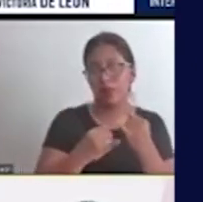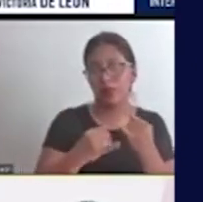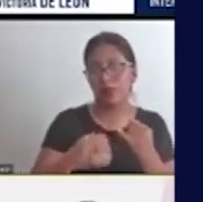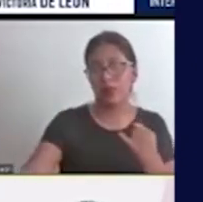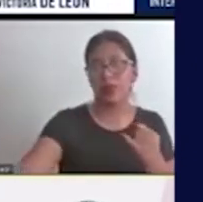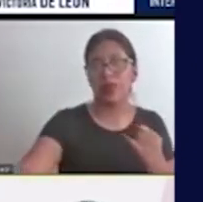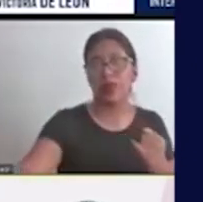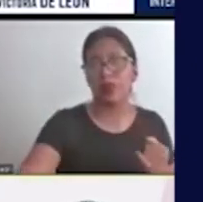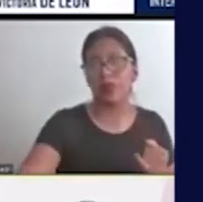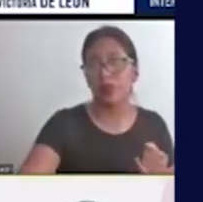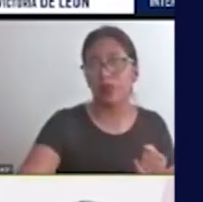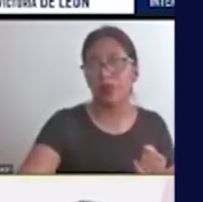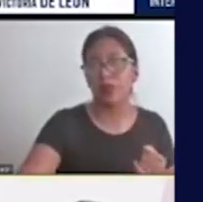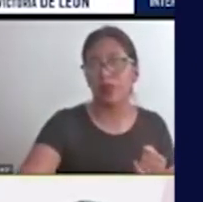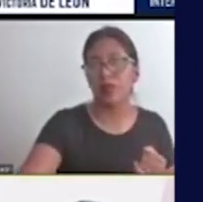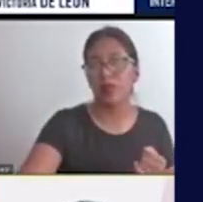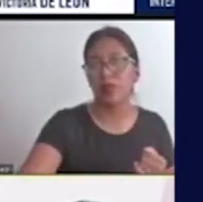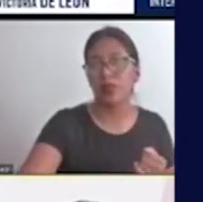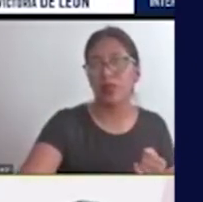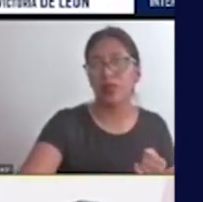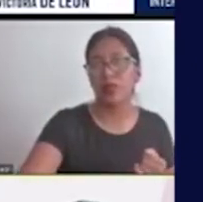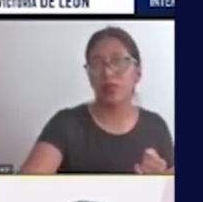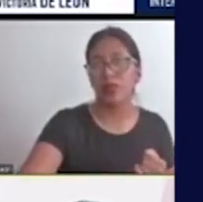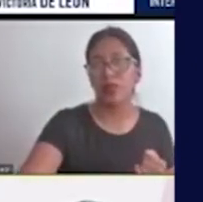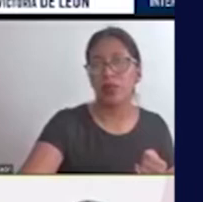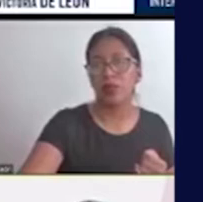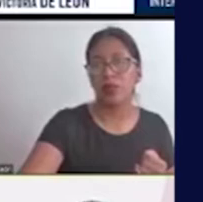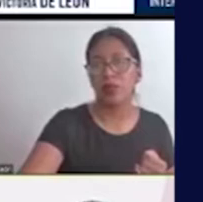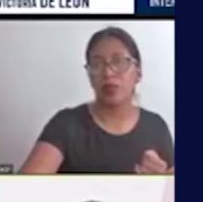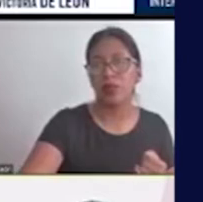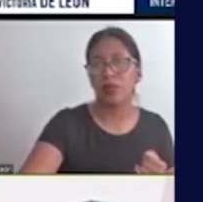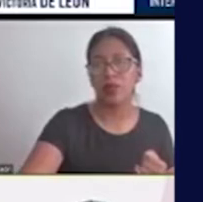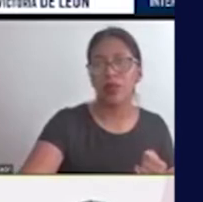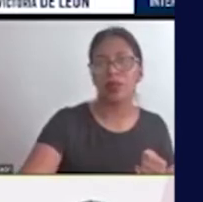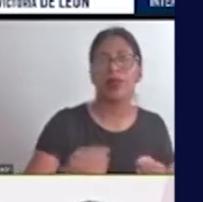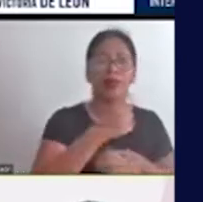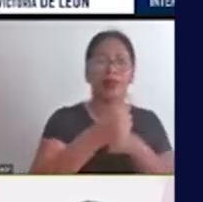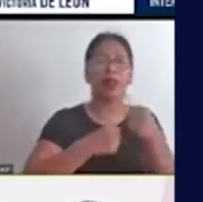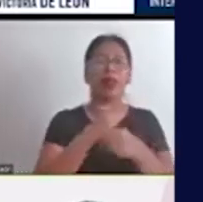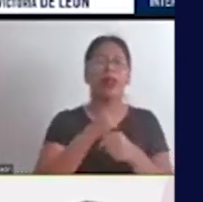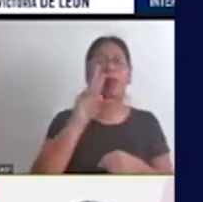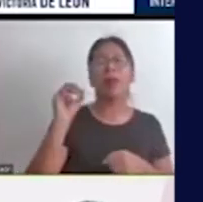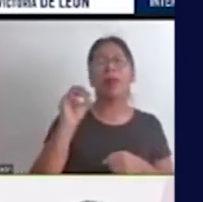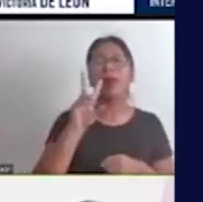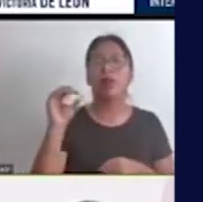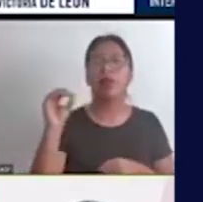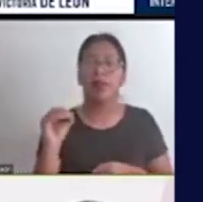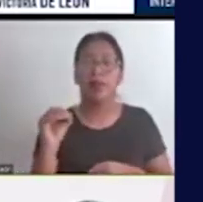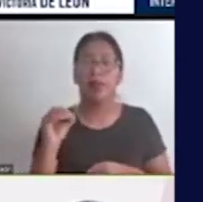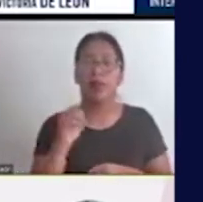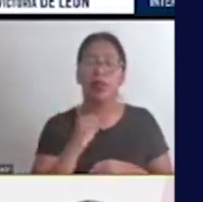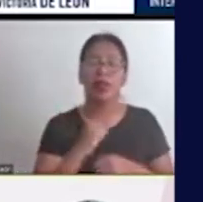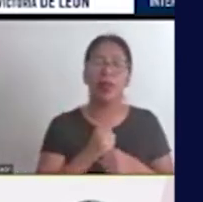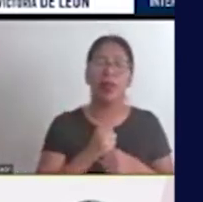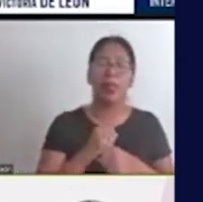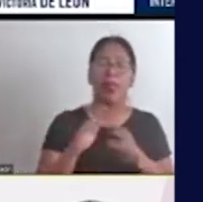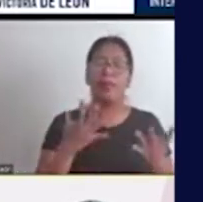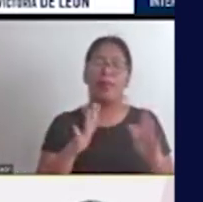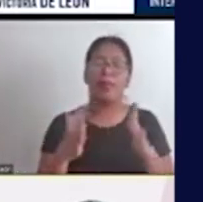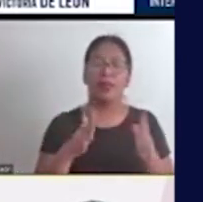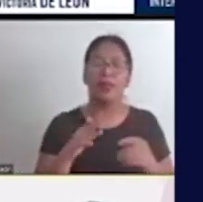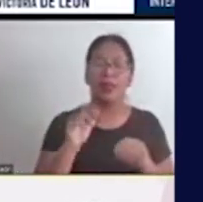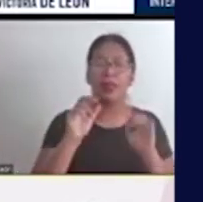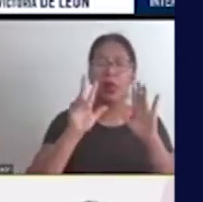platicar en el anterior informe, al año 2020, en la región centroamericana aproximadamente hay 8.3